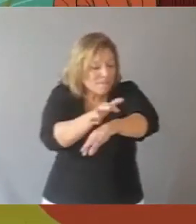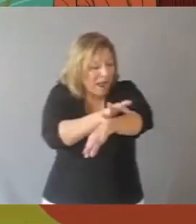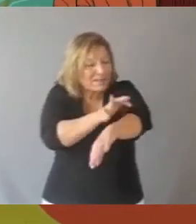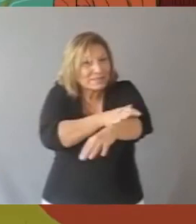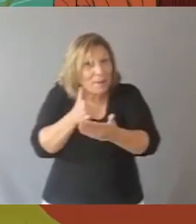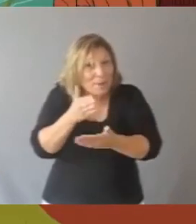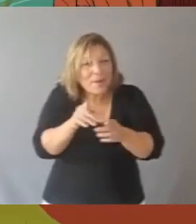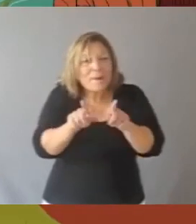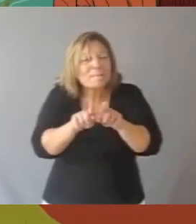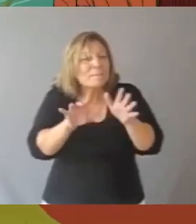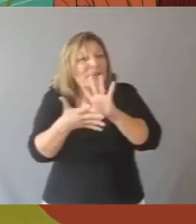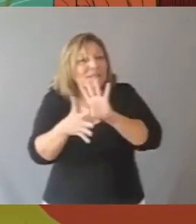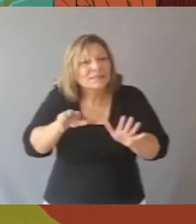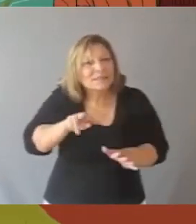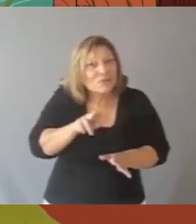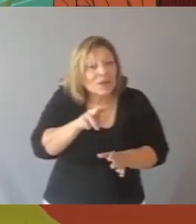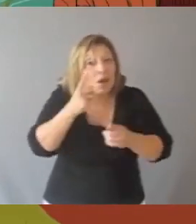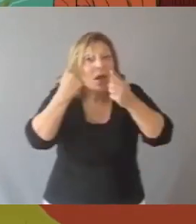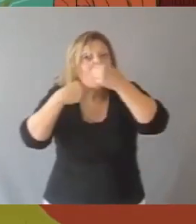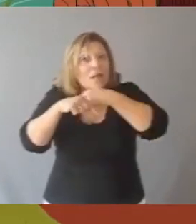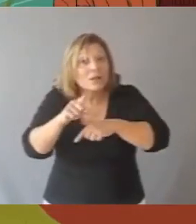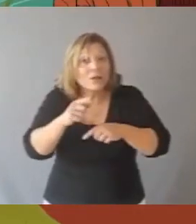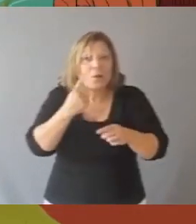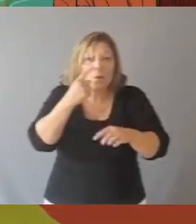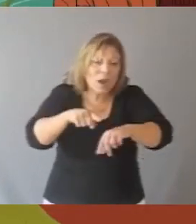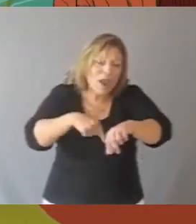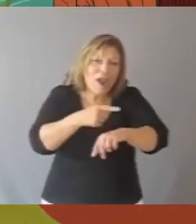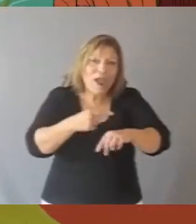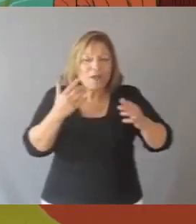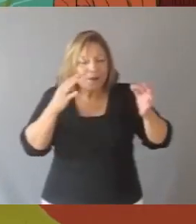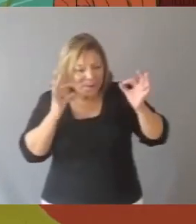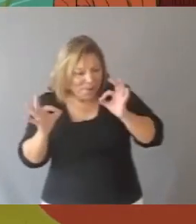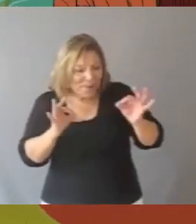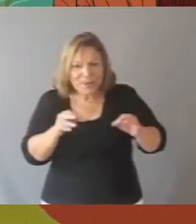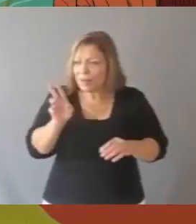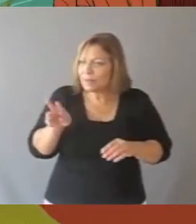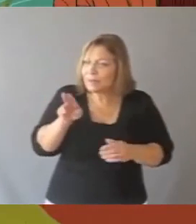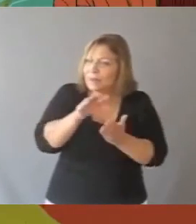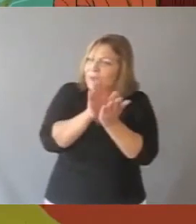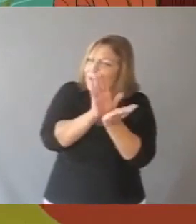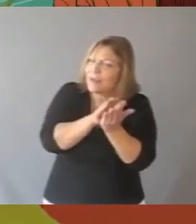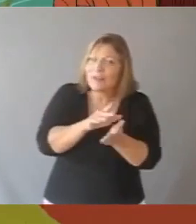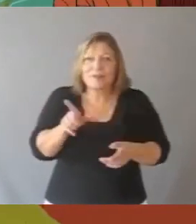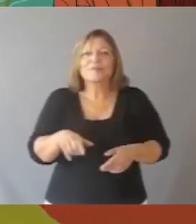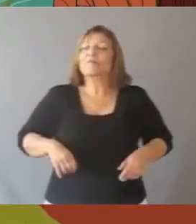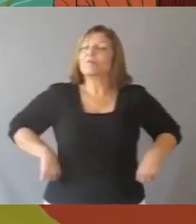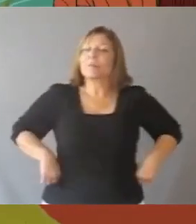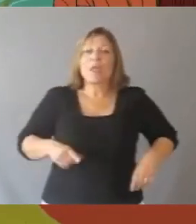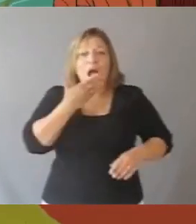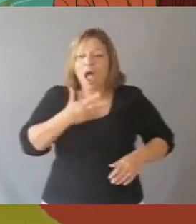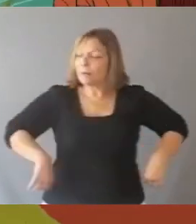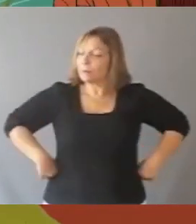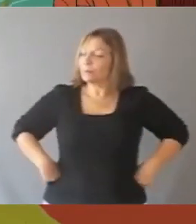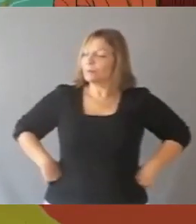oscuras que tiene se parecen a las de una víbora, el surubí nadó una hora pasando y repasando ante los yacarés que lo admiraban con la